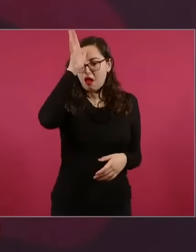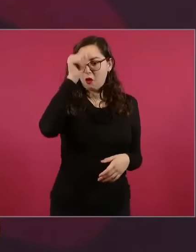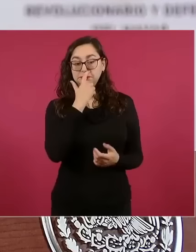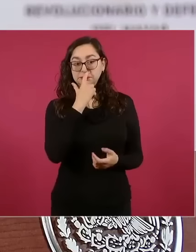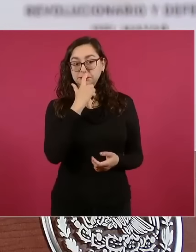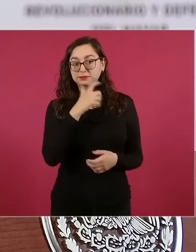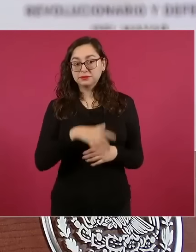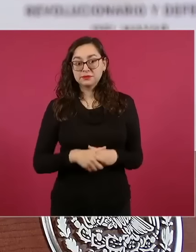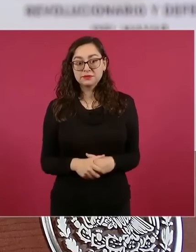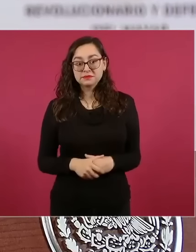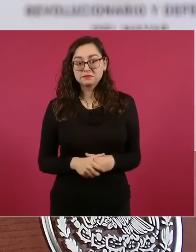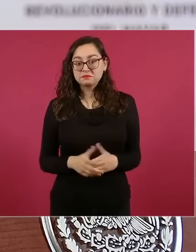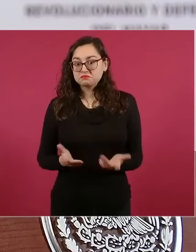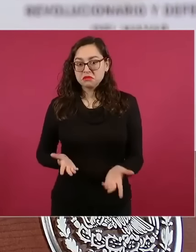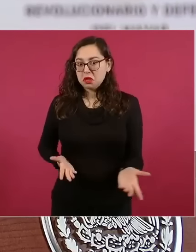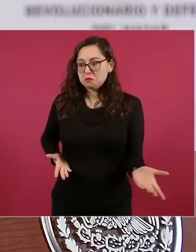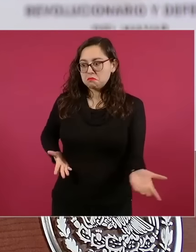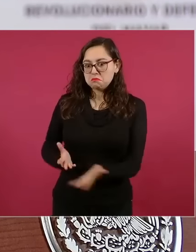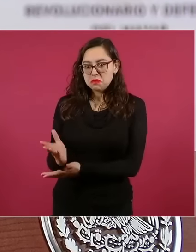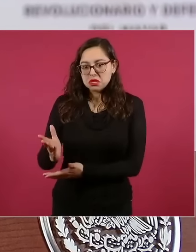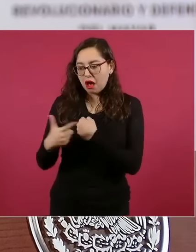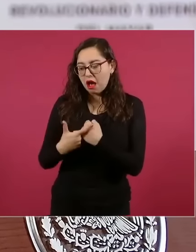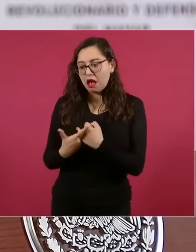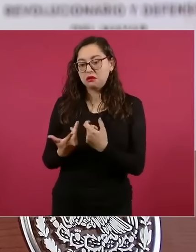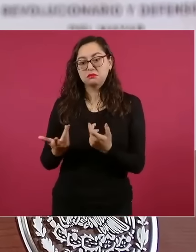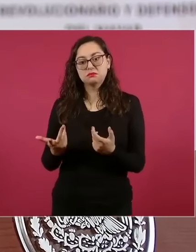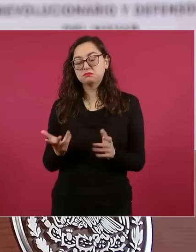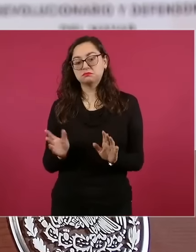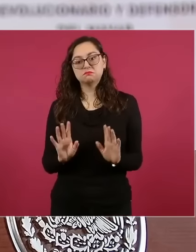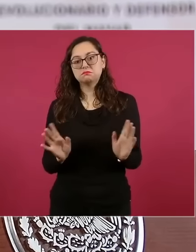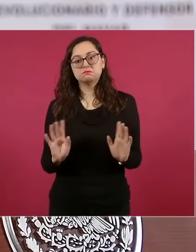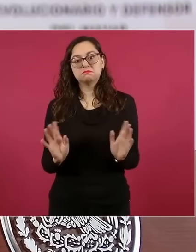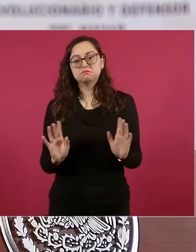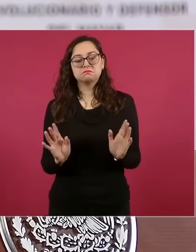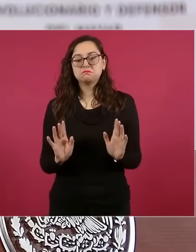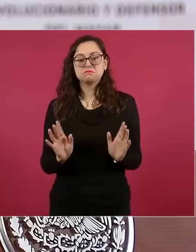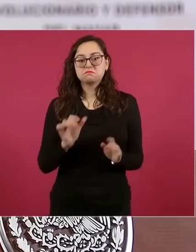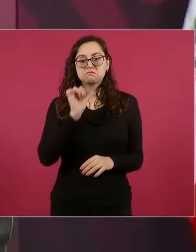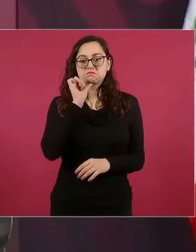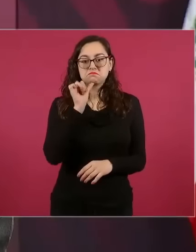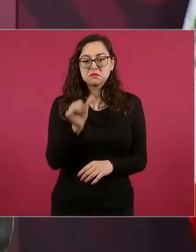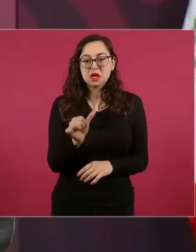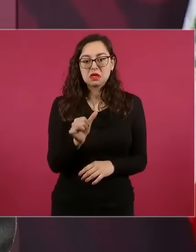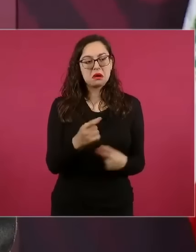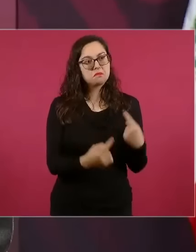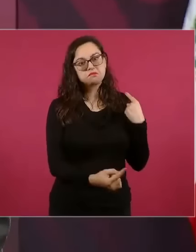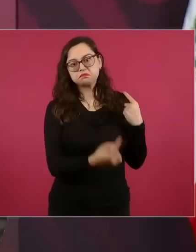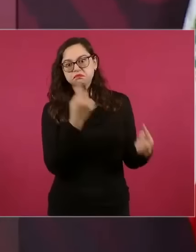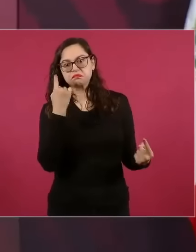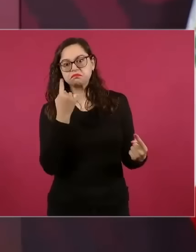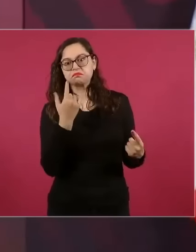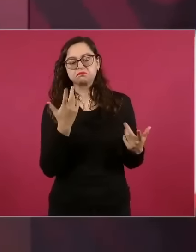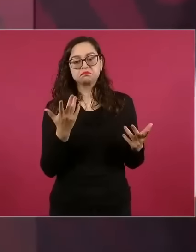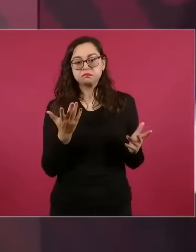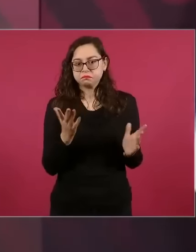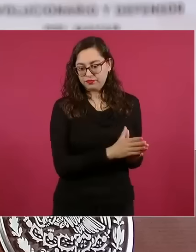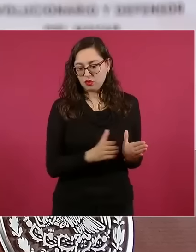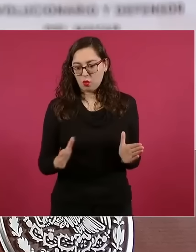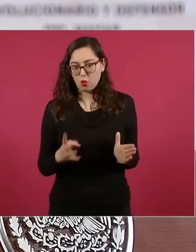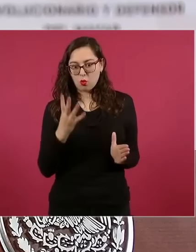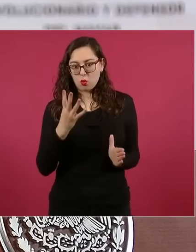no nos ofendió en el tiempo